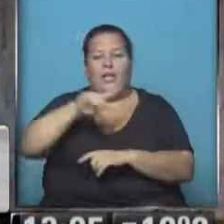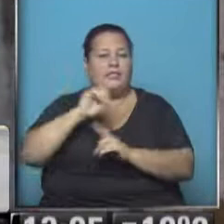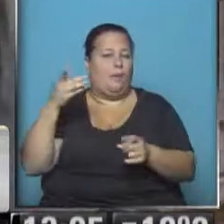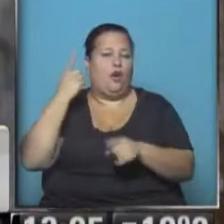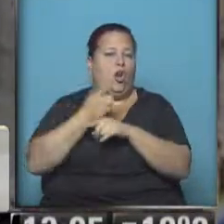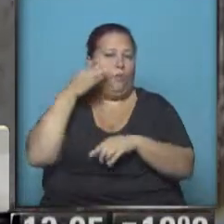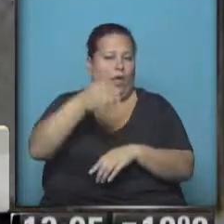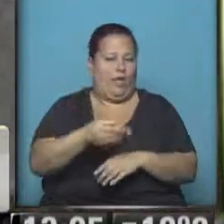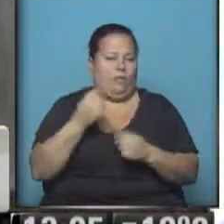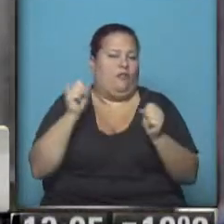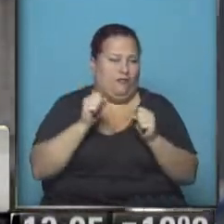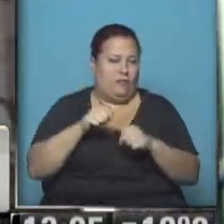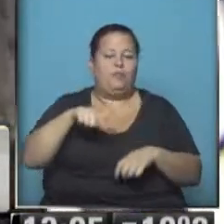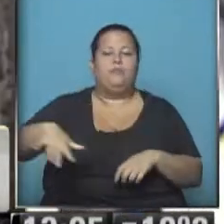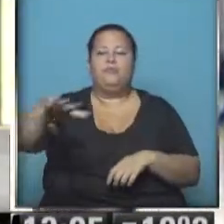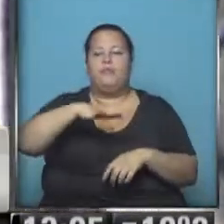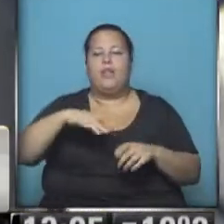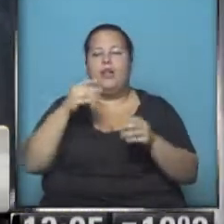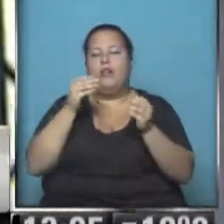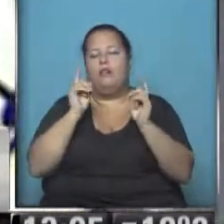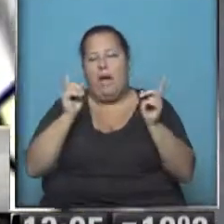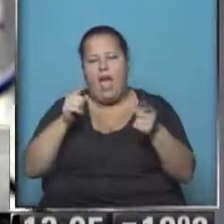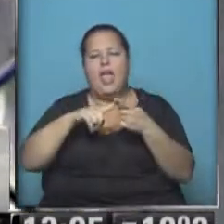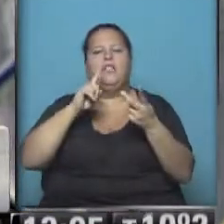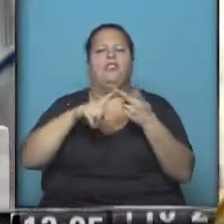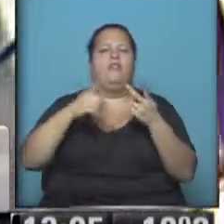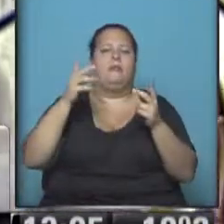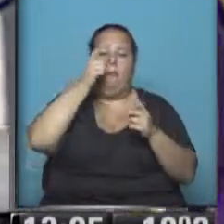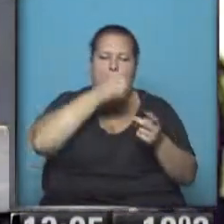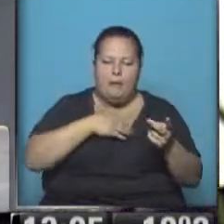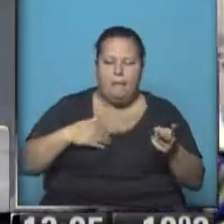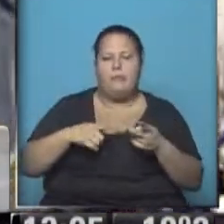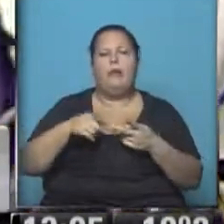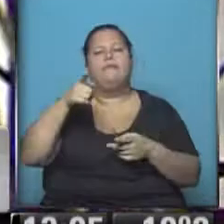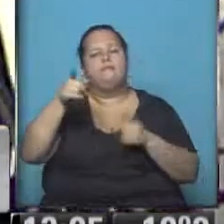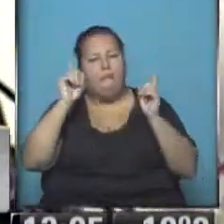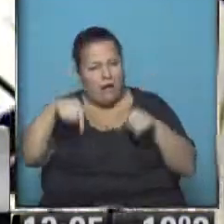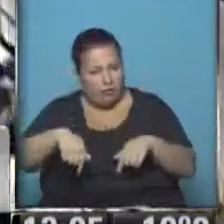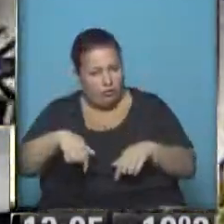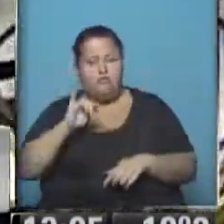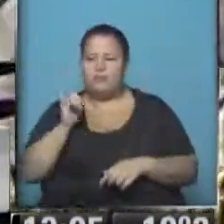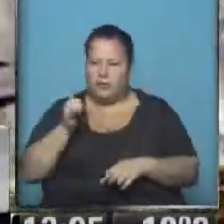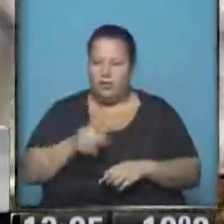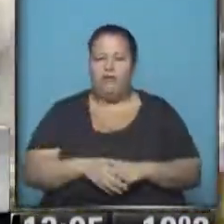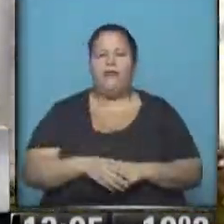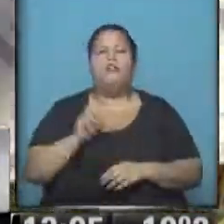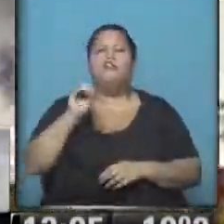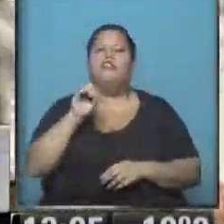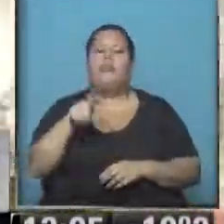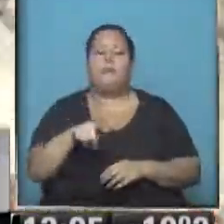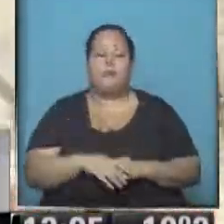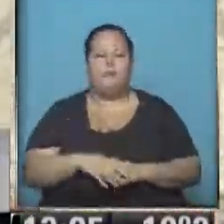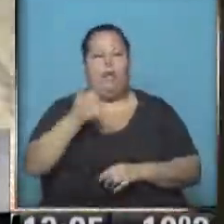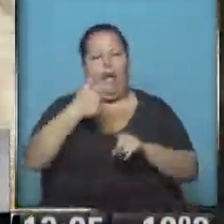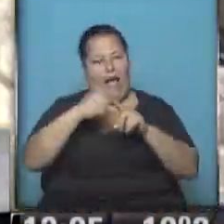las pueden recibir. Estamos aquí con parte de la comunidad educativa, estamos con docentes, estamos con padres. ¿Usted es maestro de esta escuela? Sí, sí. ¿Cómo es su nombre, por favor?